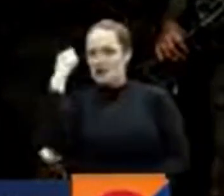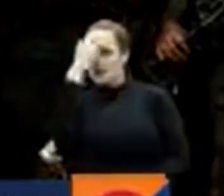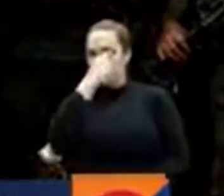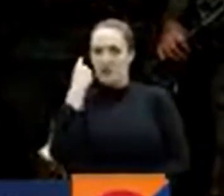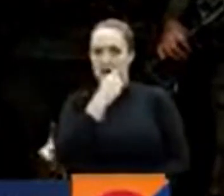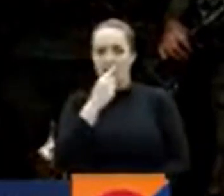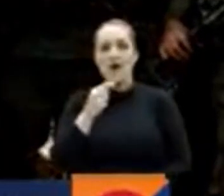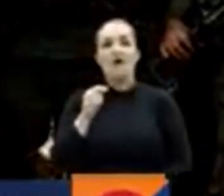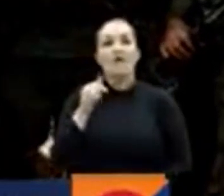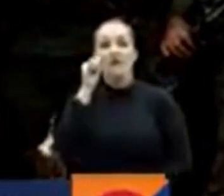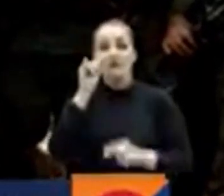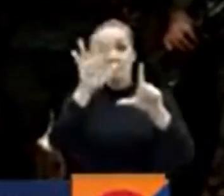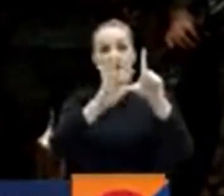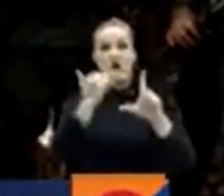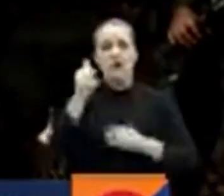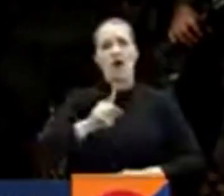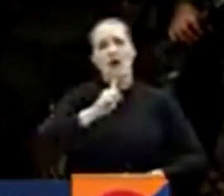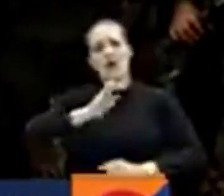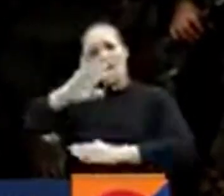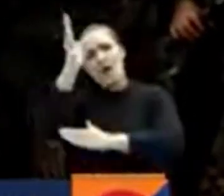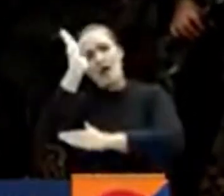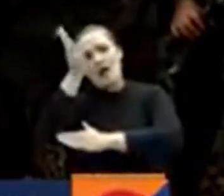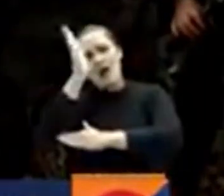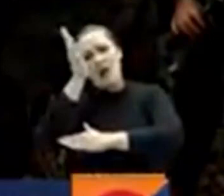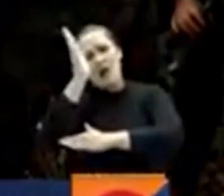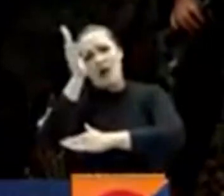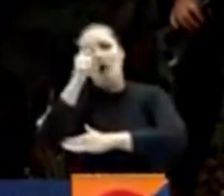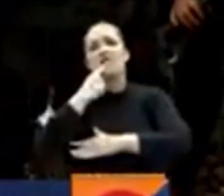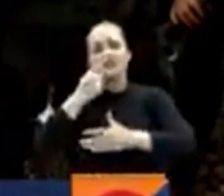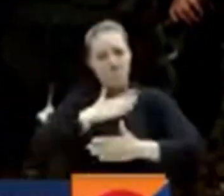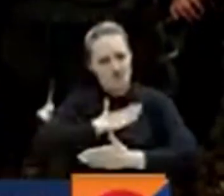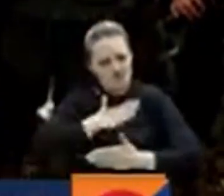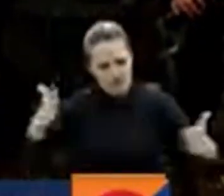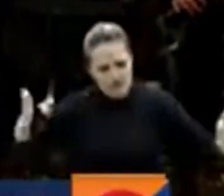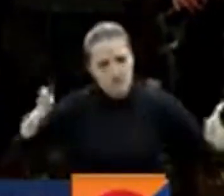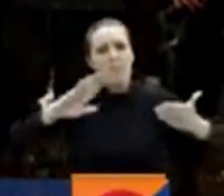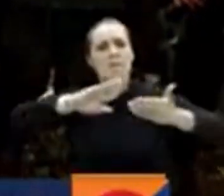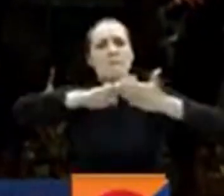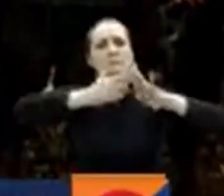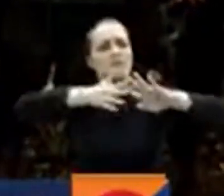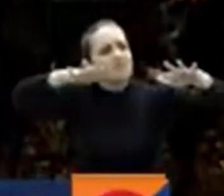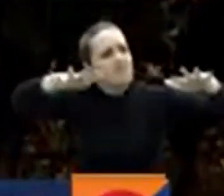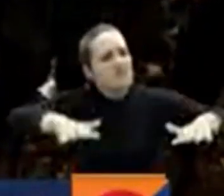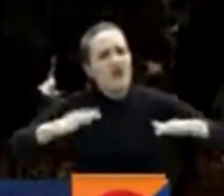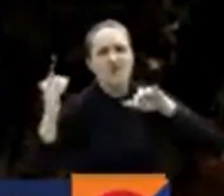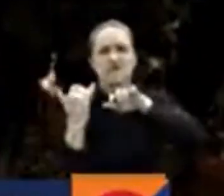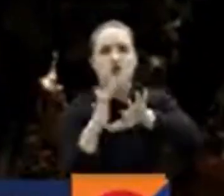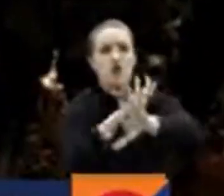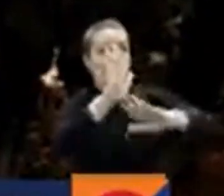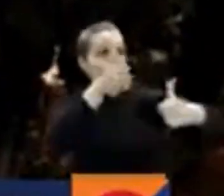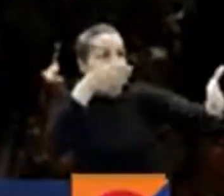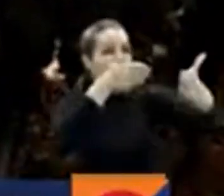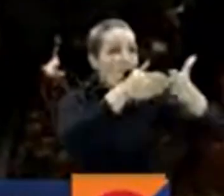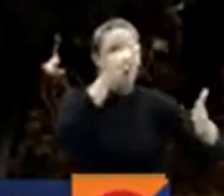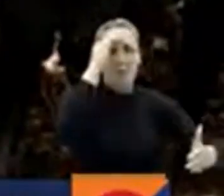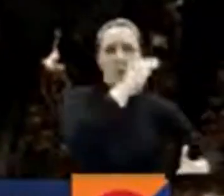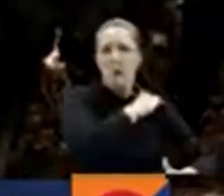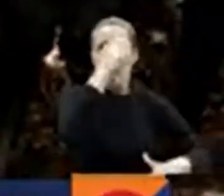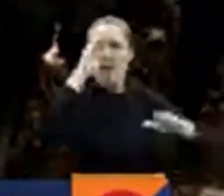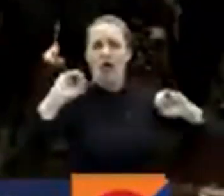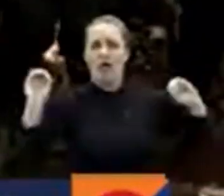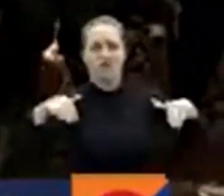En la grabación, anunció la disposición a un cese al fuego y ordenó no atacar a la fuerza pública. El video fue